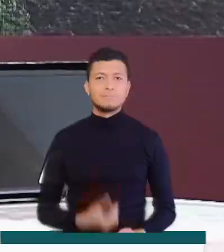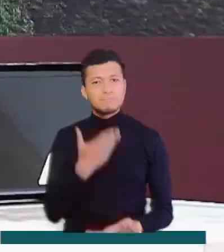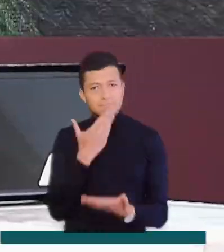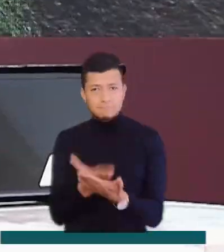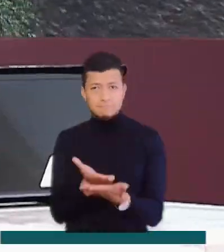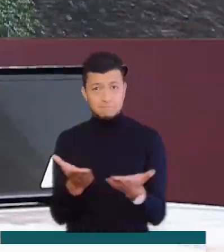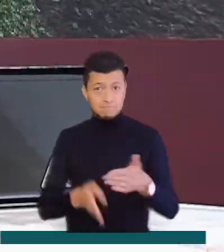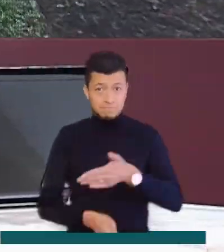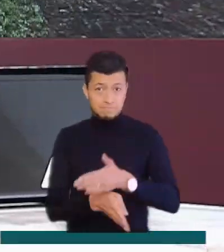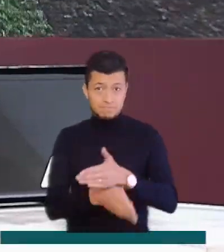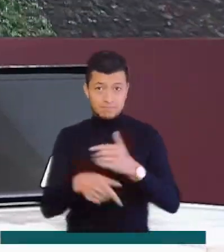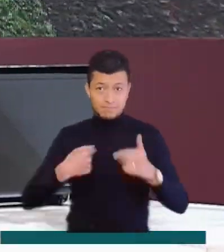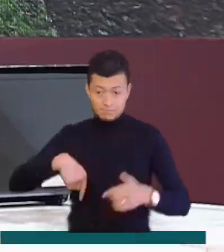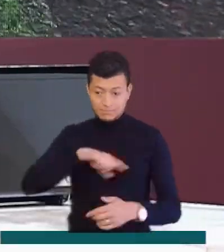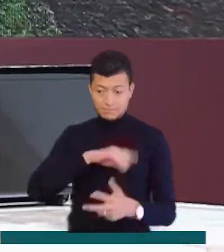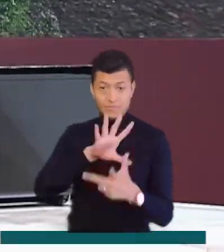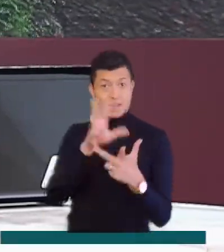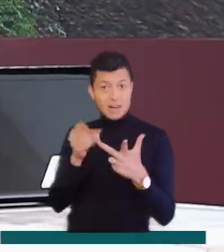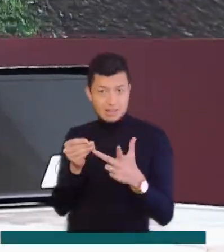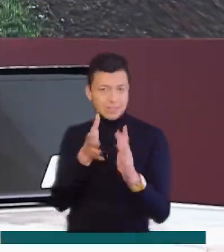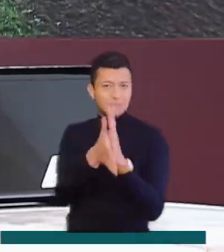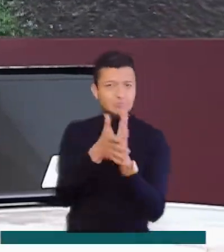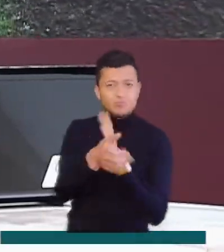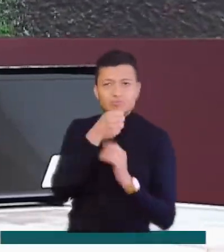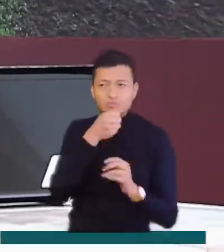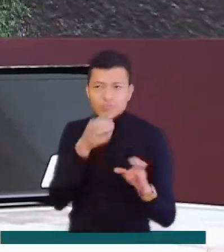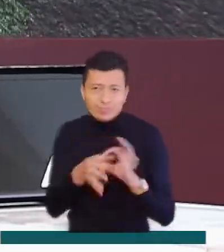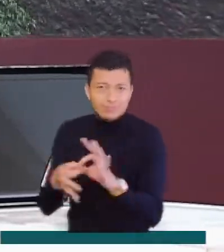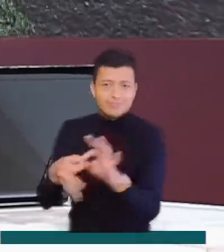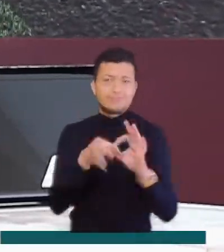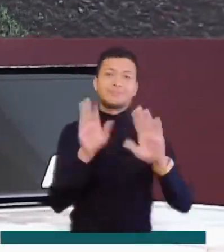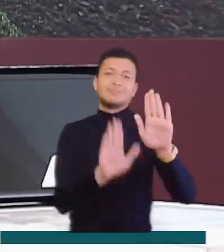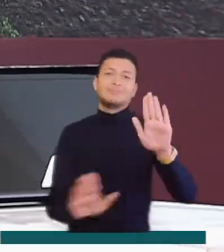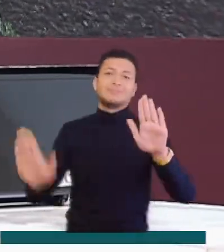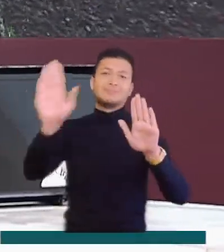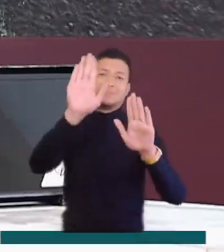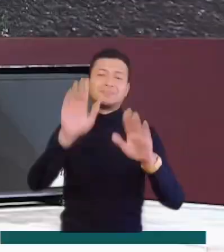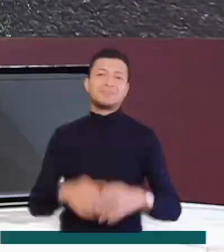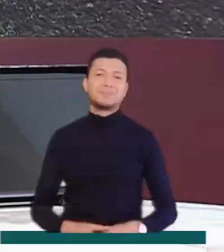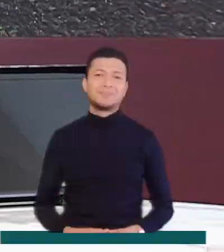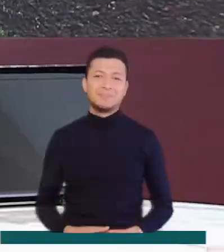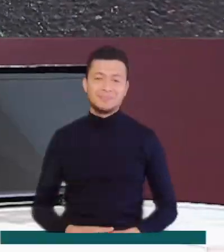Gracias por continuar con nosotros en Enlace 13, el informativo que une a nuestras regiones.